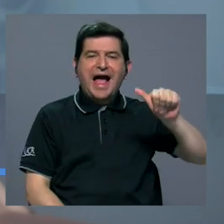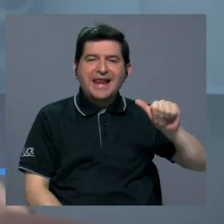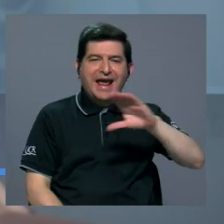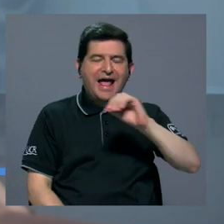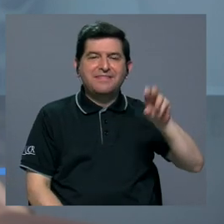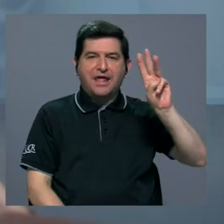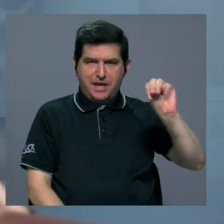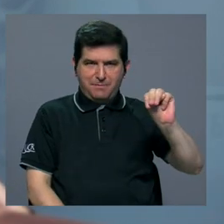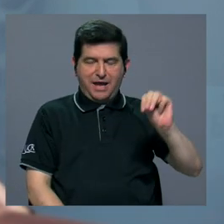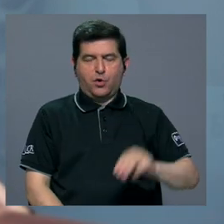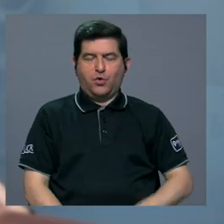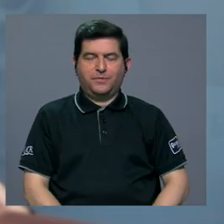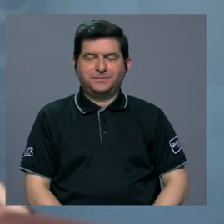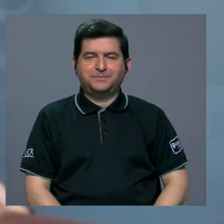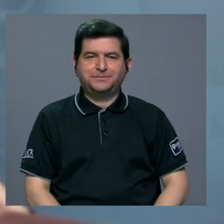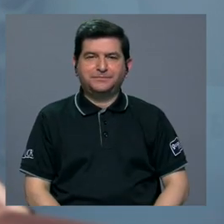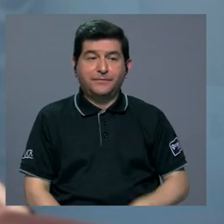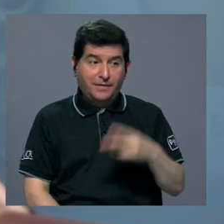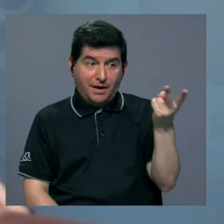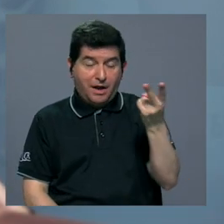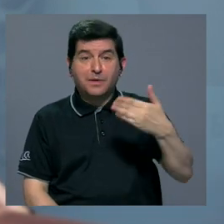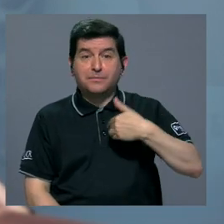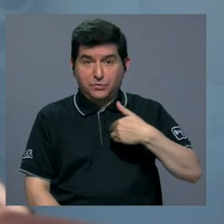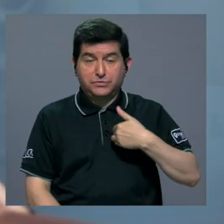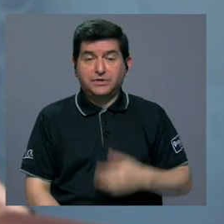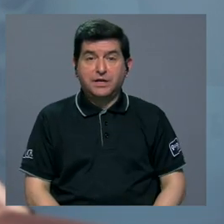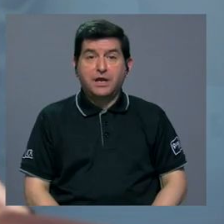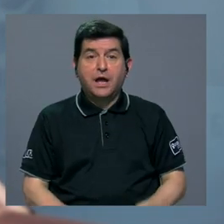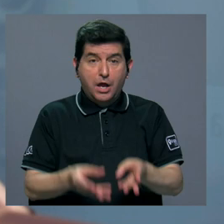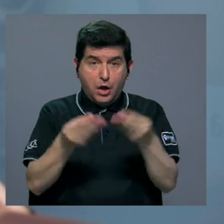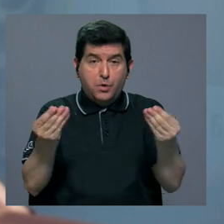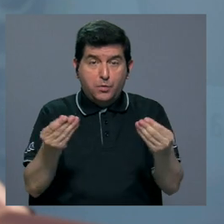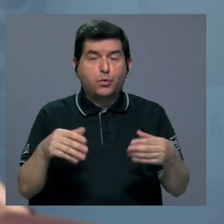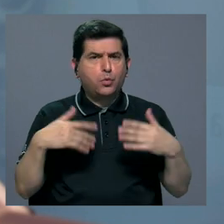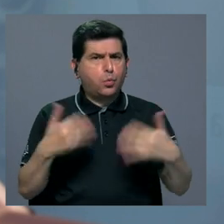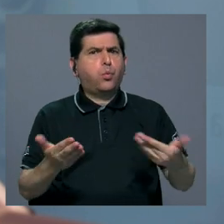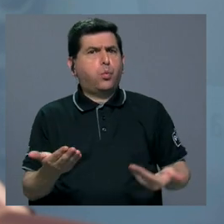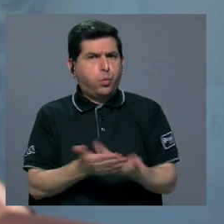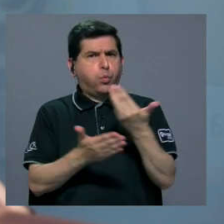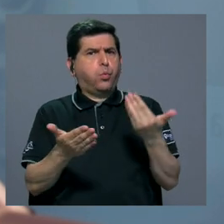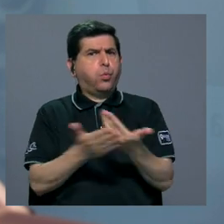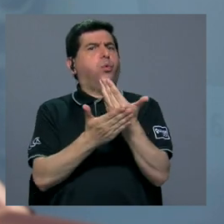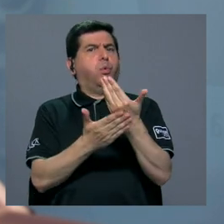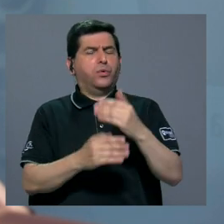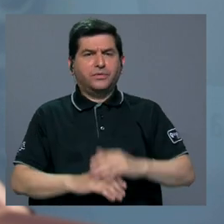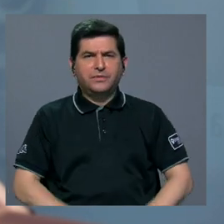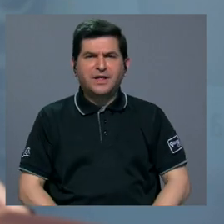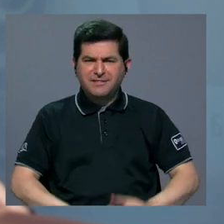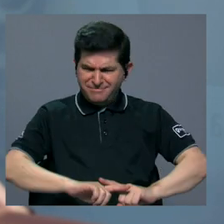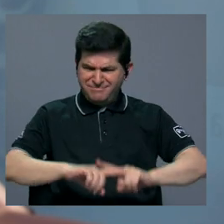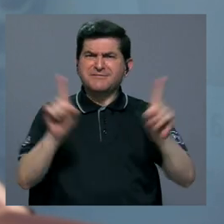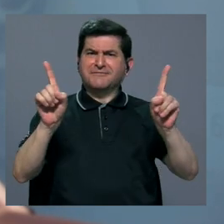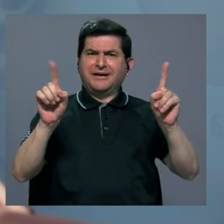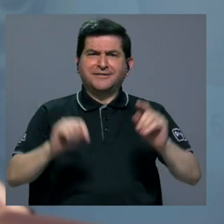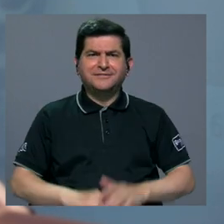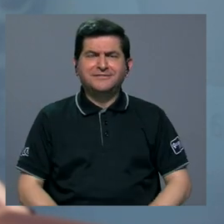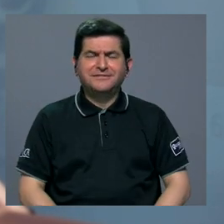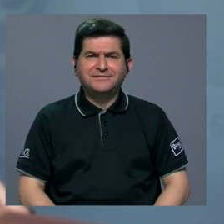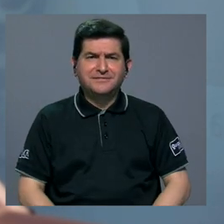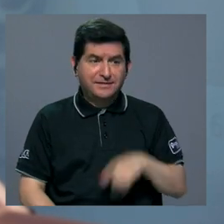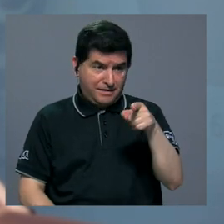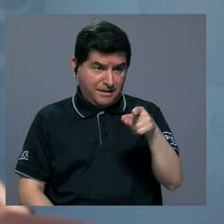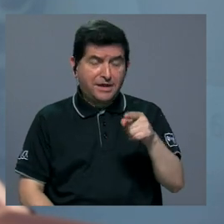y ellos tienen este producto increíblemente innovador y diferente, que es que ellos